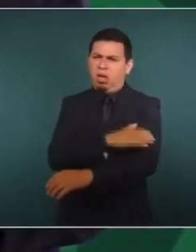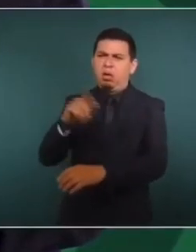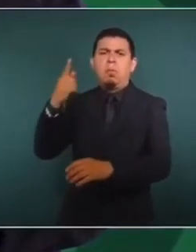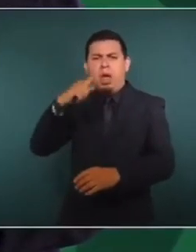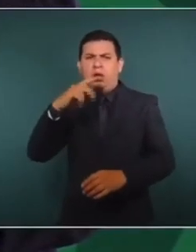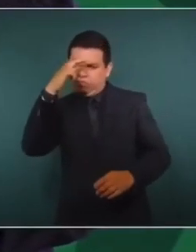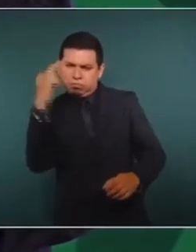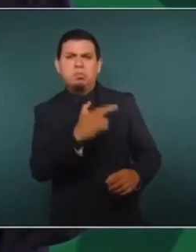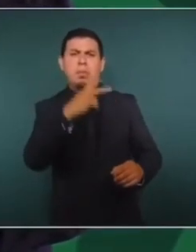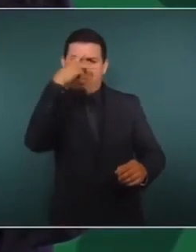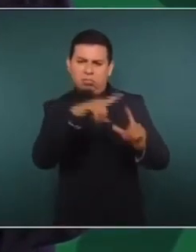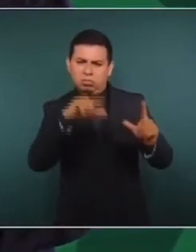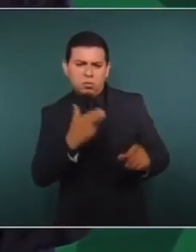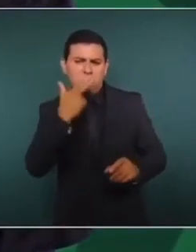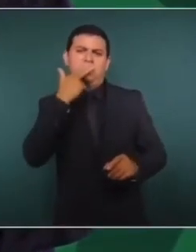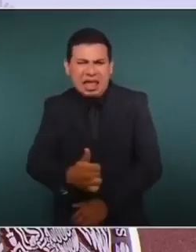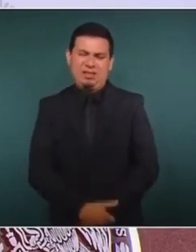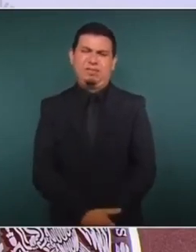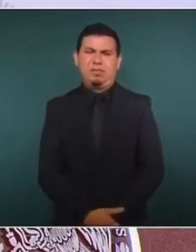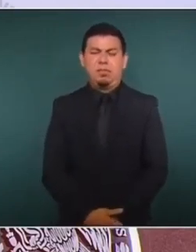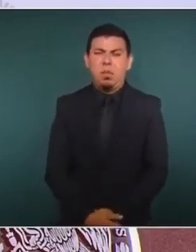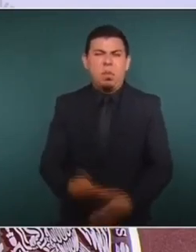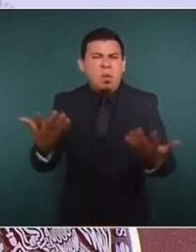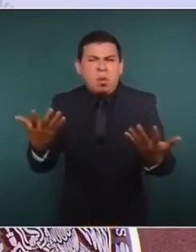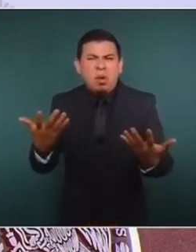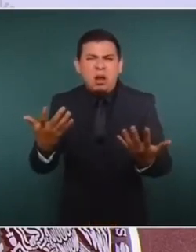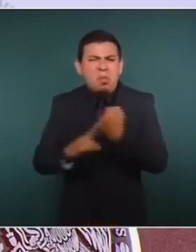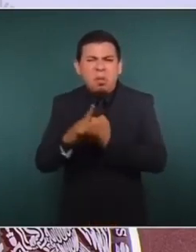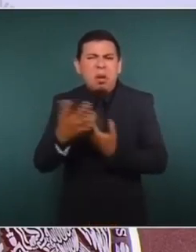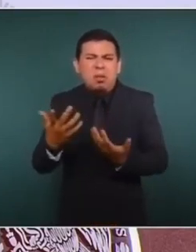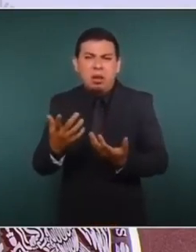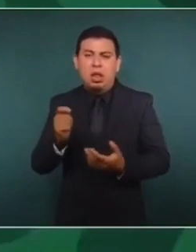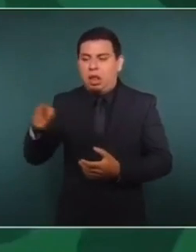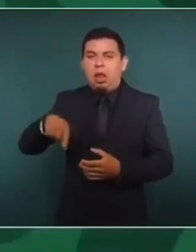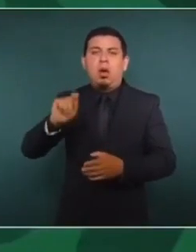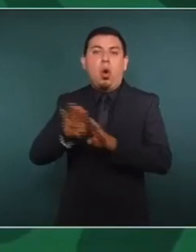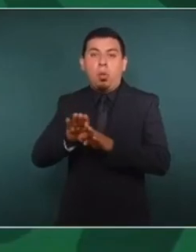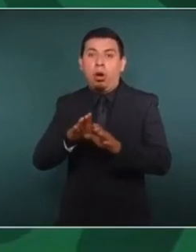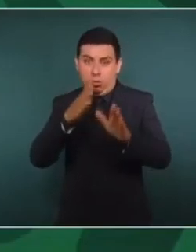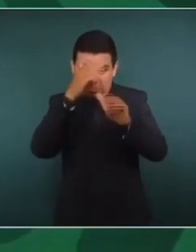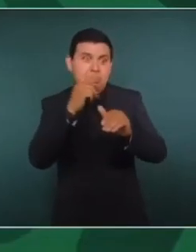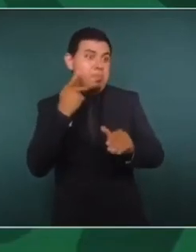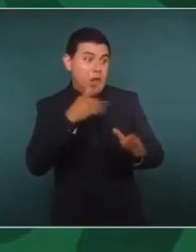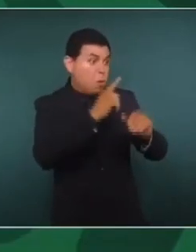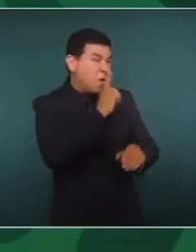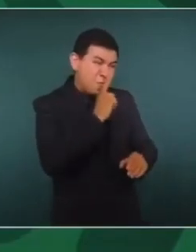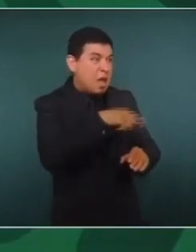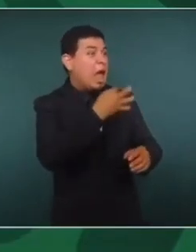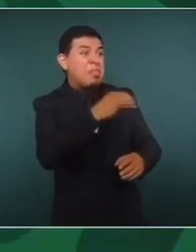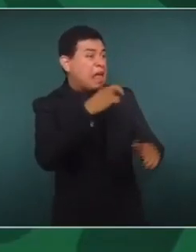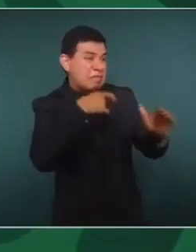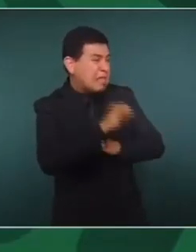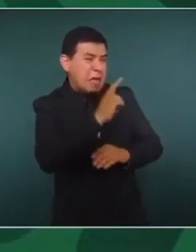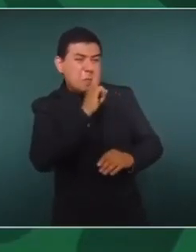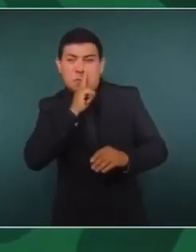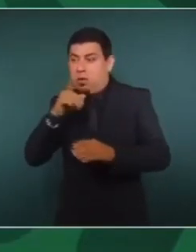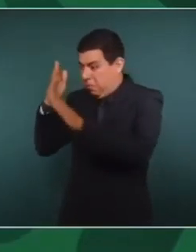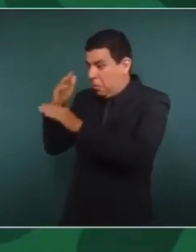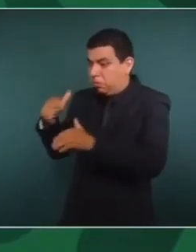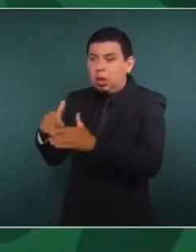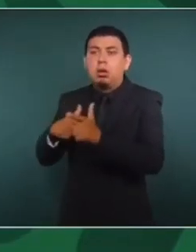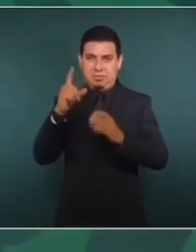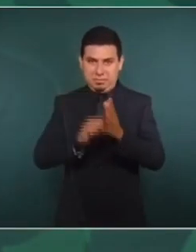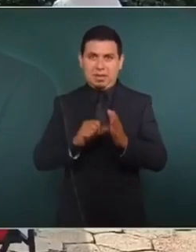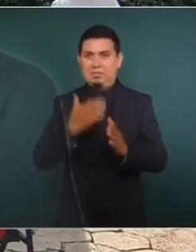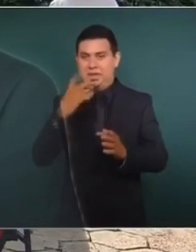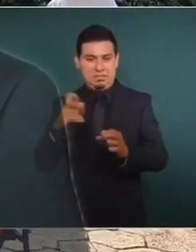Por la falta de ideales, por la falta de principios. Porque era una especie de asociación delincuosa la que prevalecía, lo